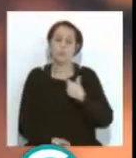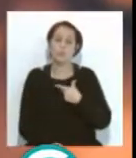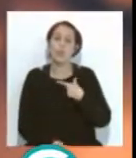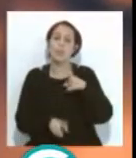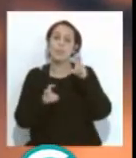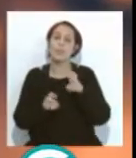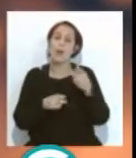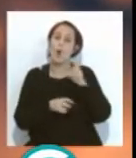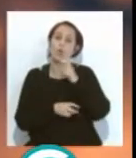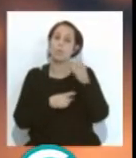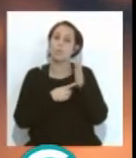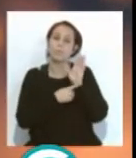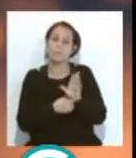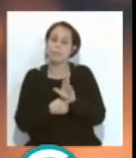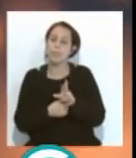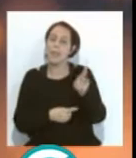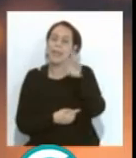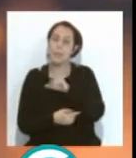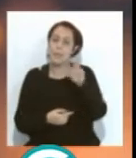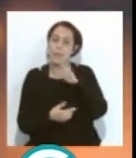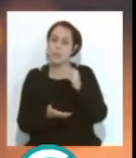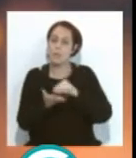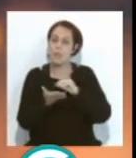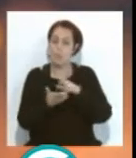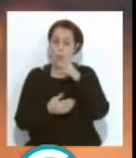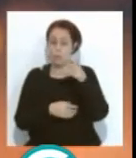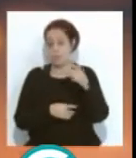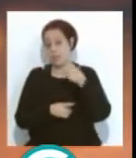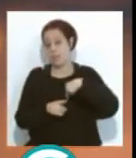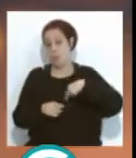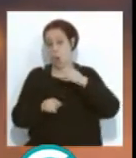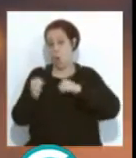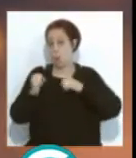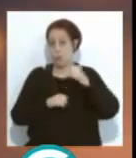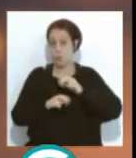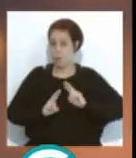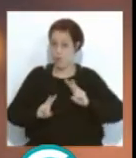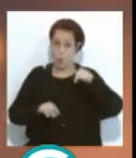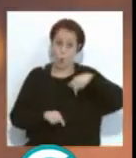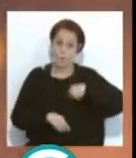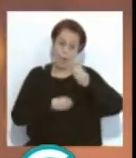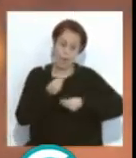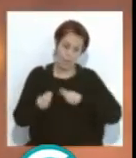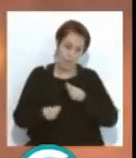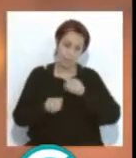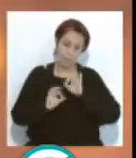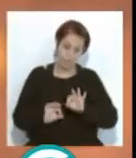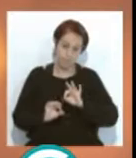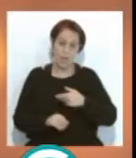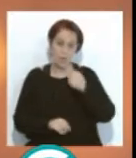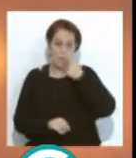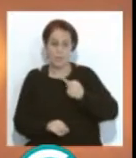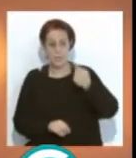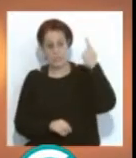tema también bastante recurrente, porque esto es cíclico, es un concurso vivo en el que hoy se hace de una manera, el año pasado fue anterior, ahora